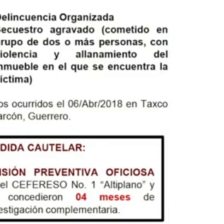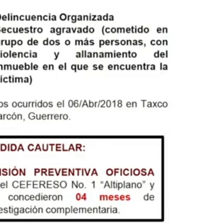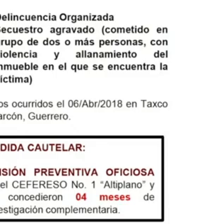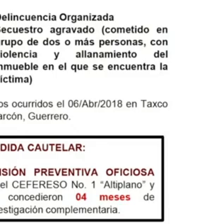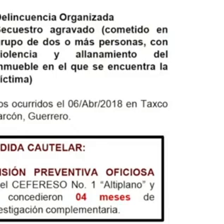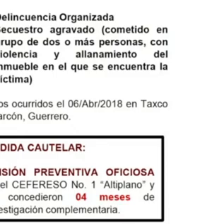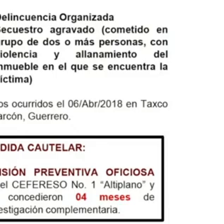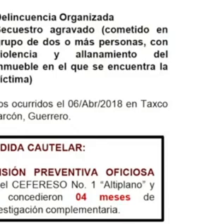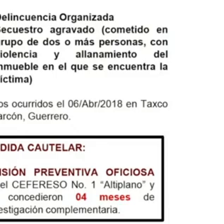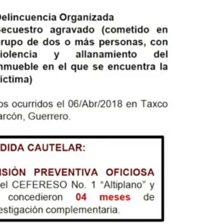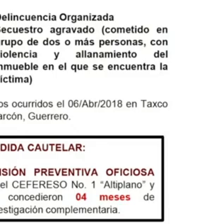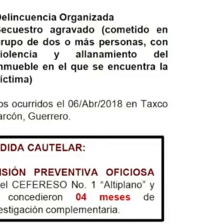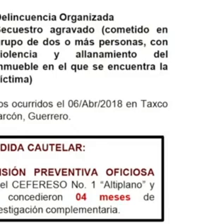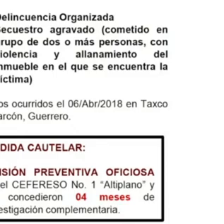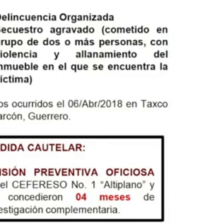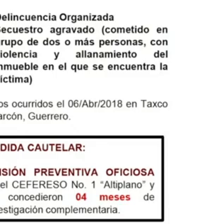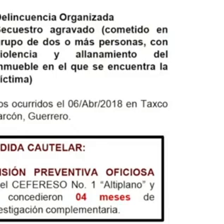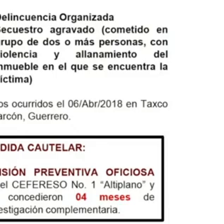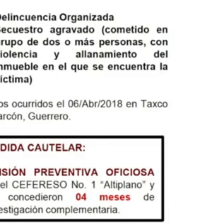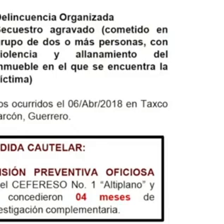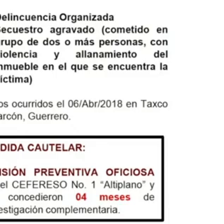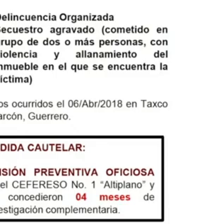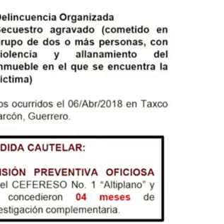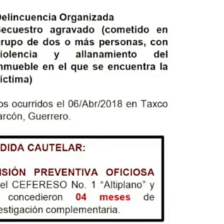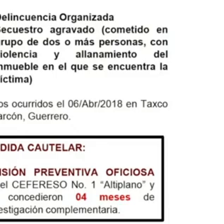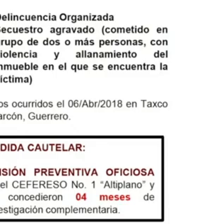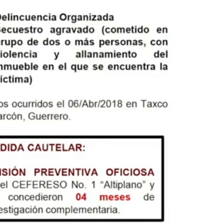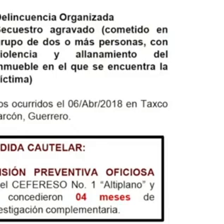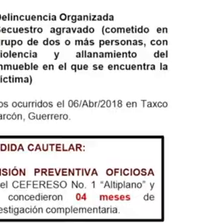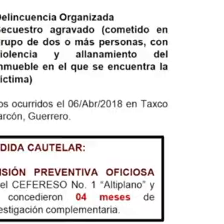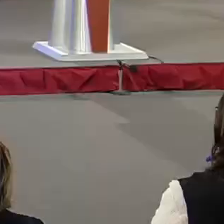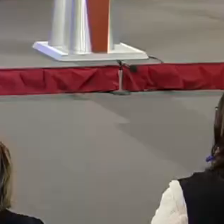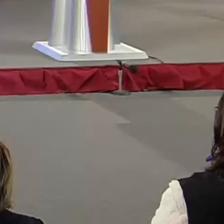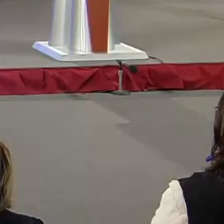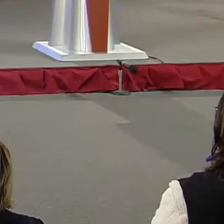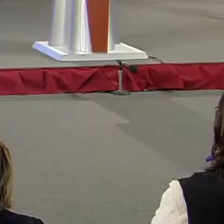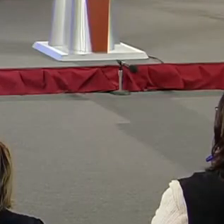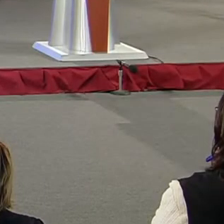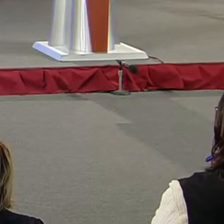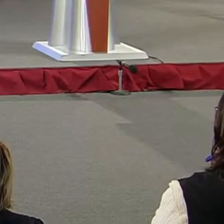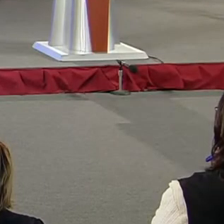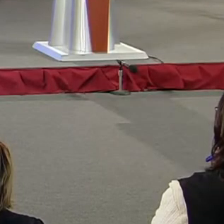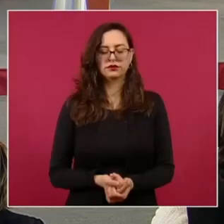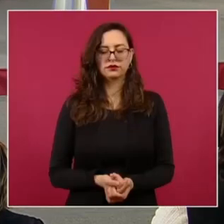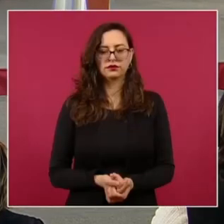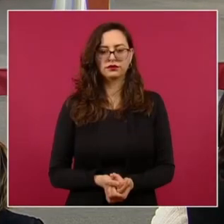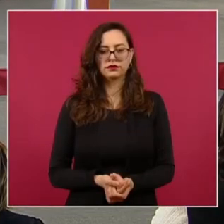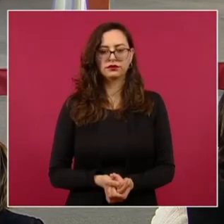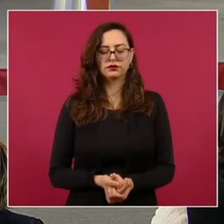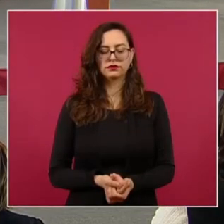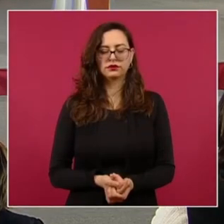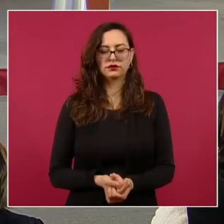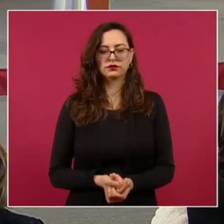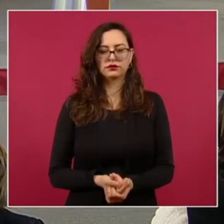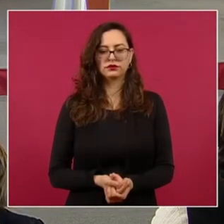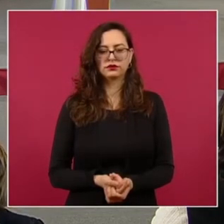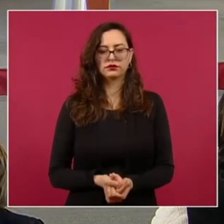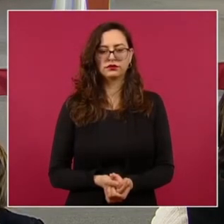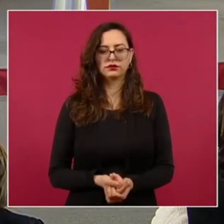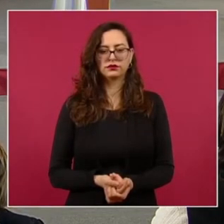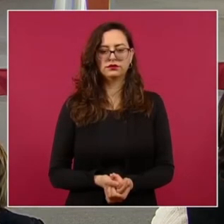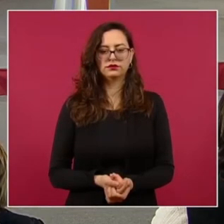de Taxco y que colinda con algunos municipios del Estado de México. Ya fue vinculado a proceso penal también.